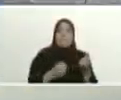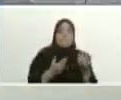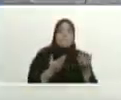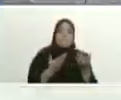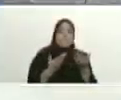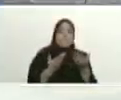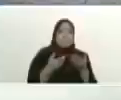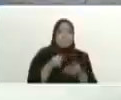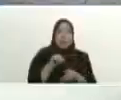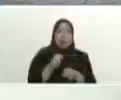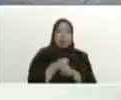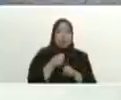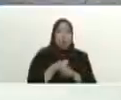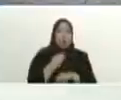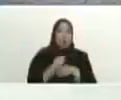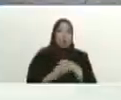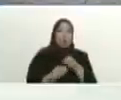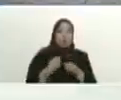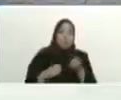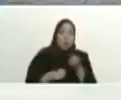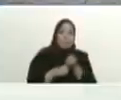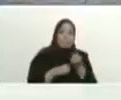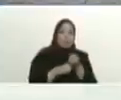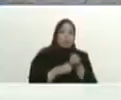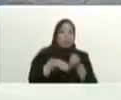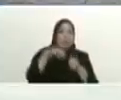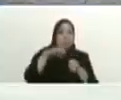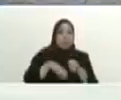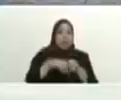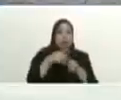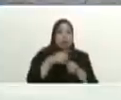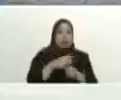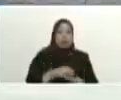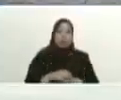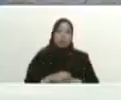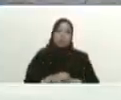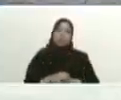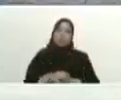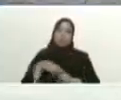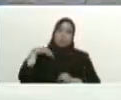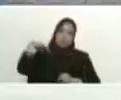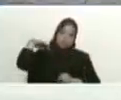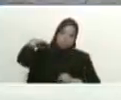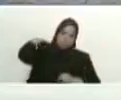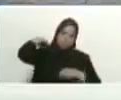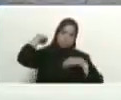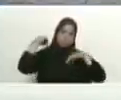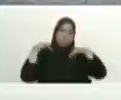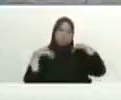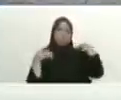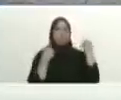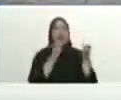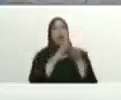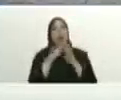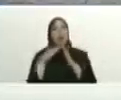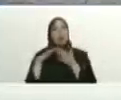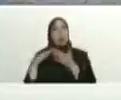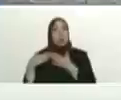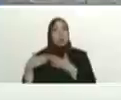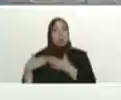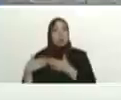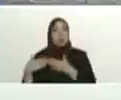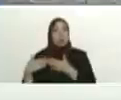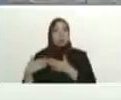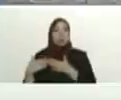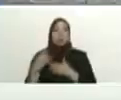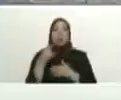¿no? apoyar al Estado apoyar a la comunidad y nosotros bueno de una vez